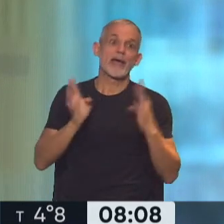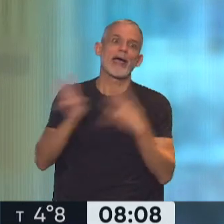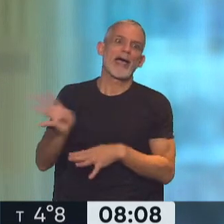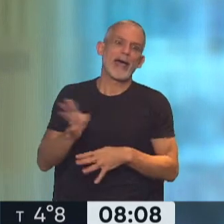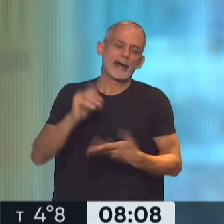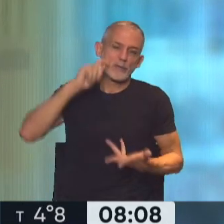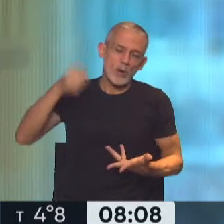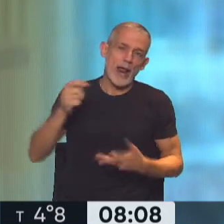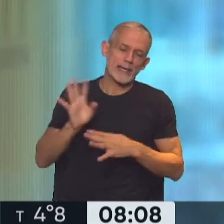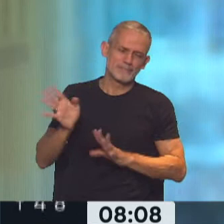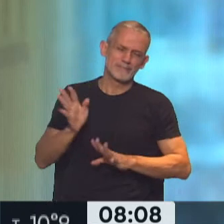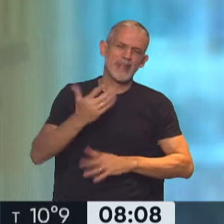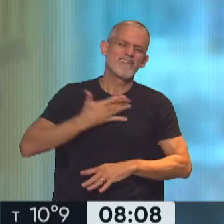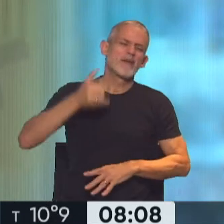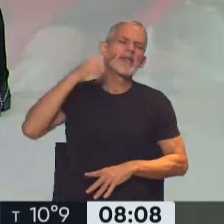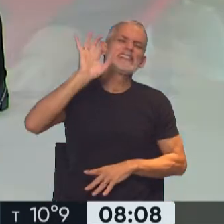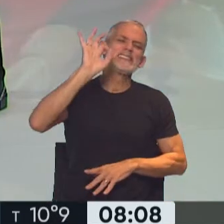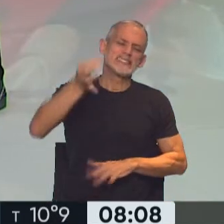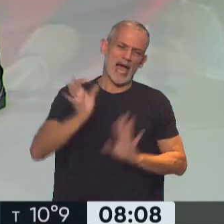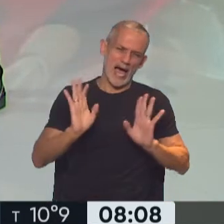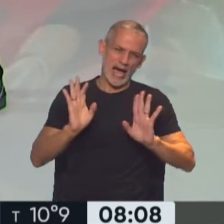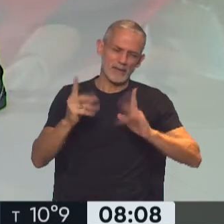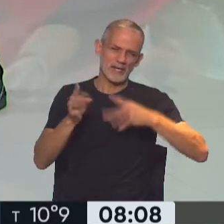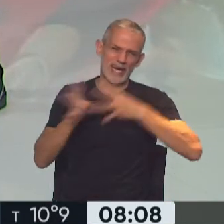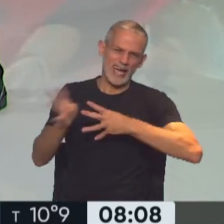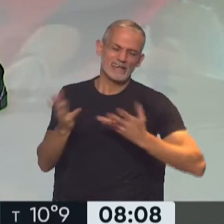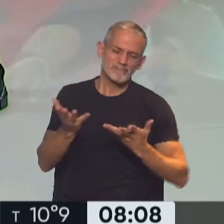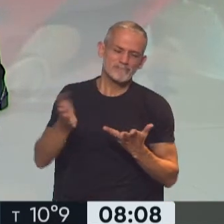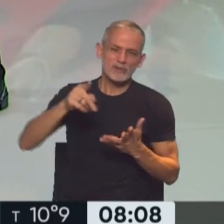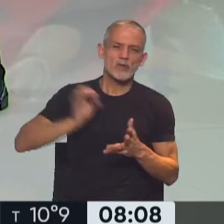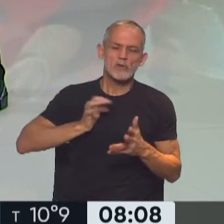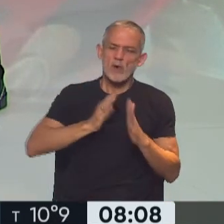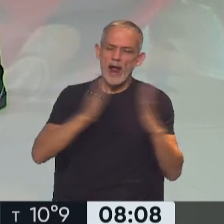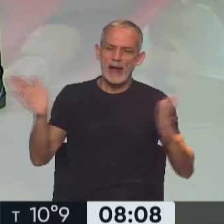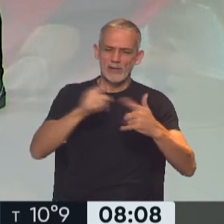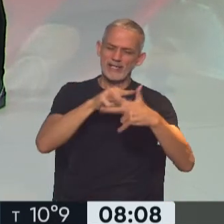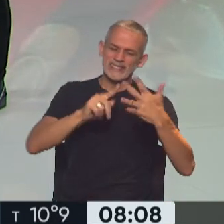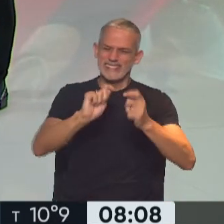y que el FMI lo sabe y que posiblemente durante el transcurso del año veamos algún que otro cambio en el acuerdo.